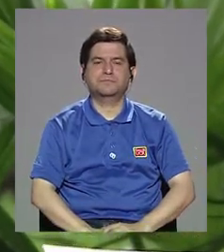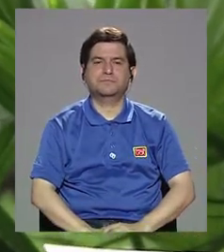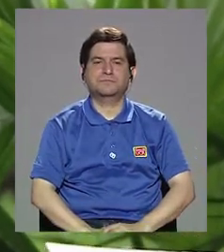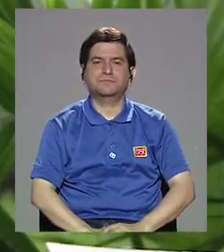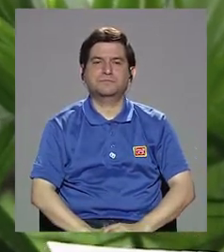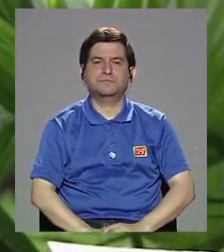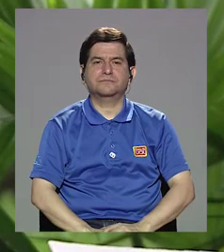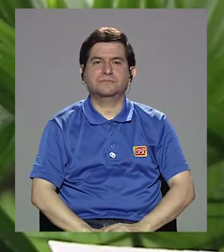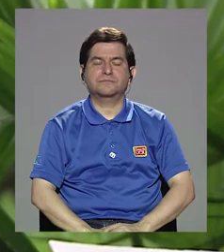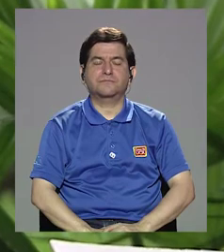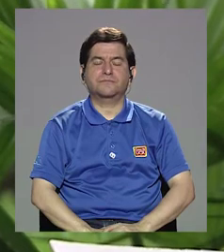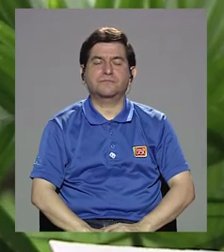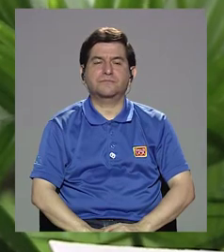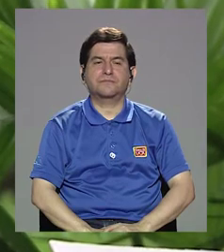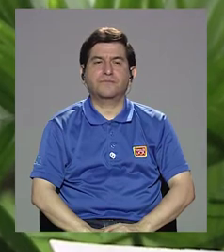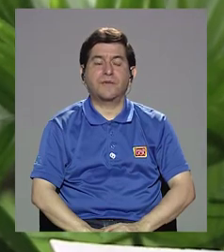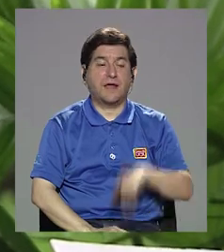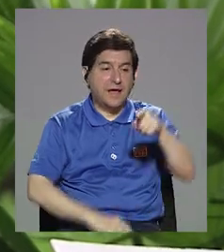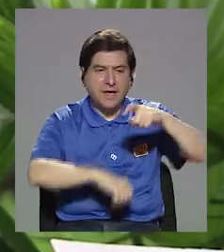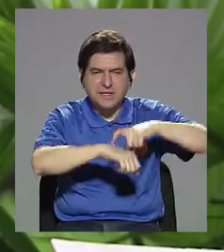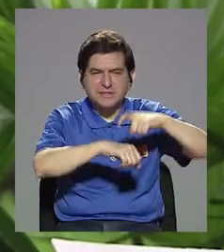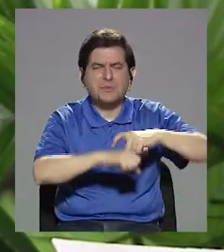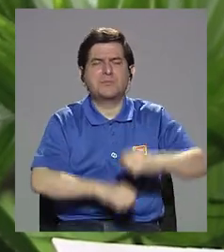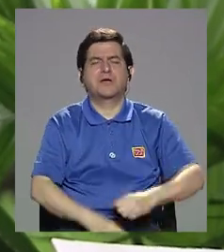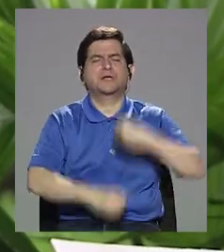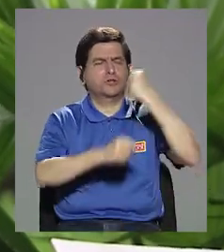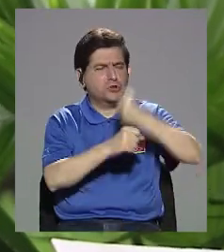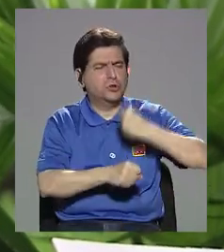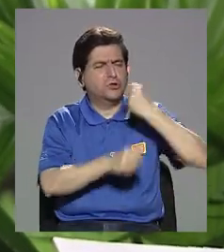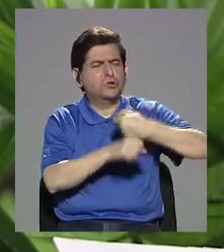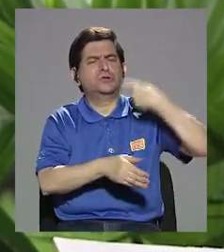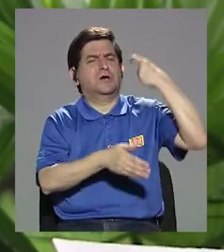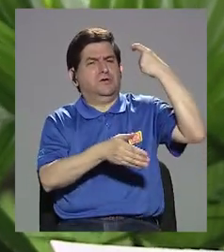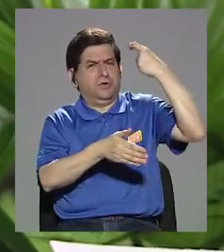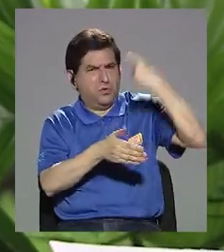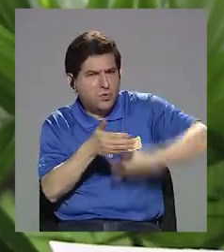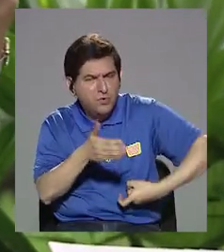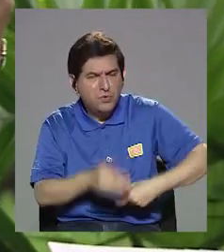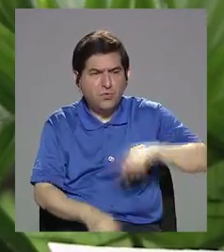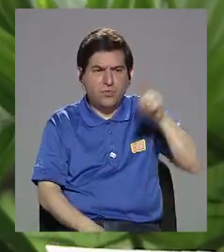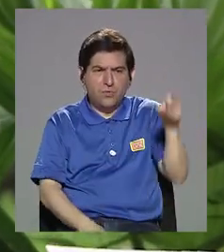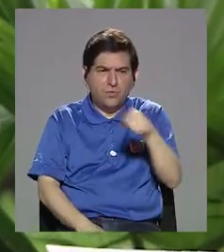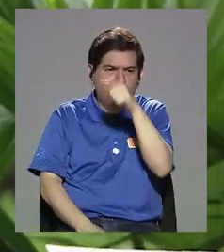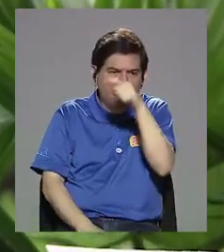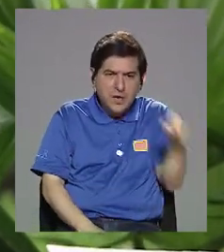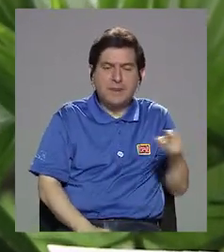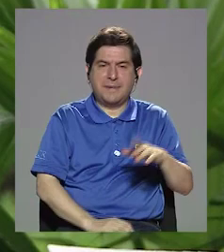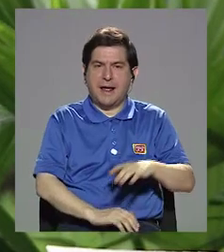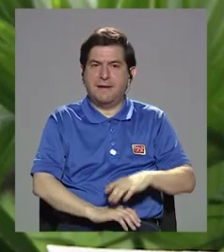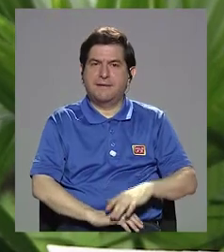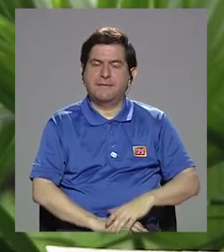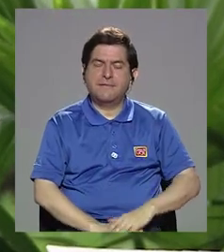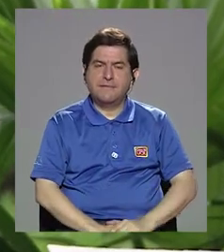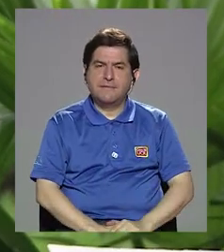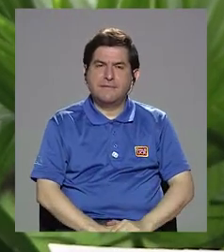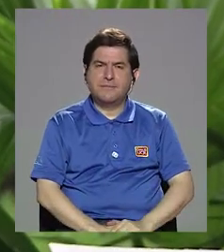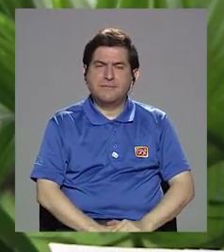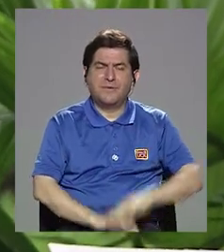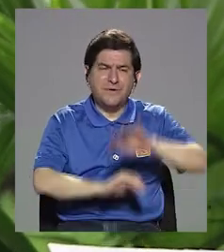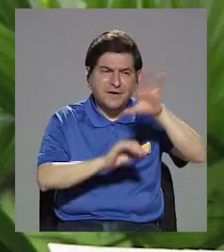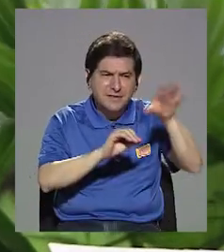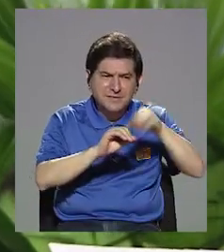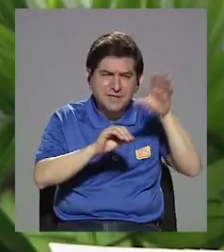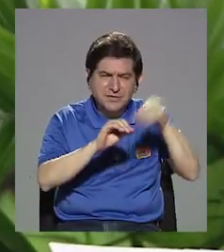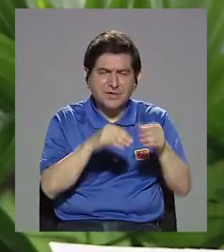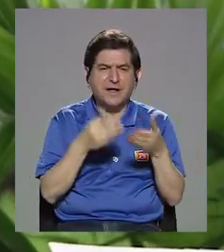Y ellos hicieron un gran esfuerzo por quitarlos, porque se agregaban